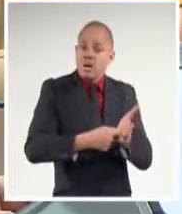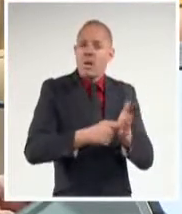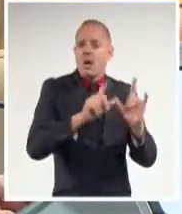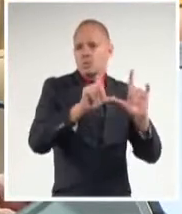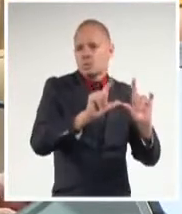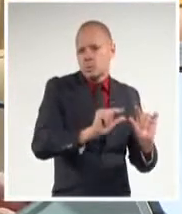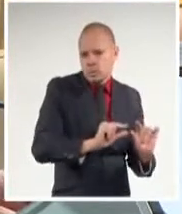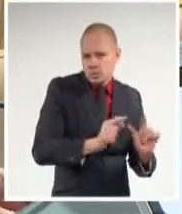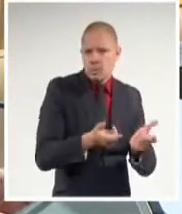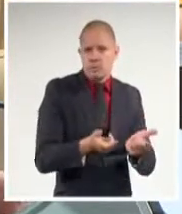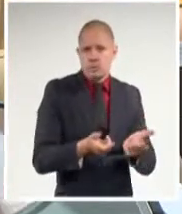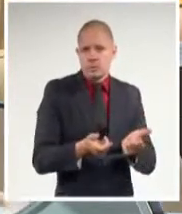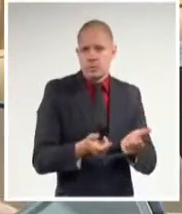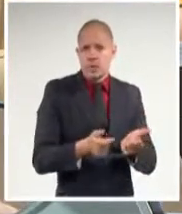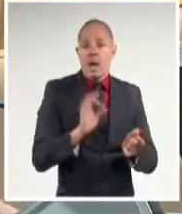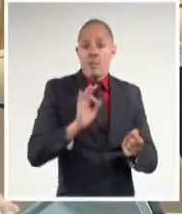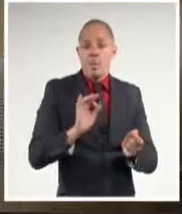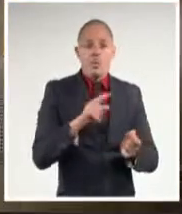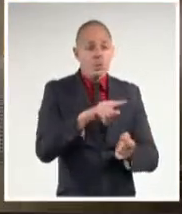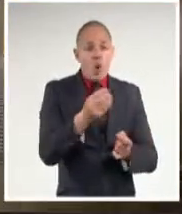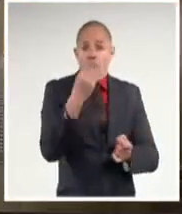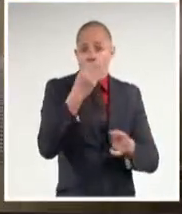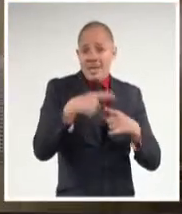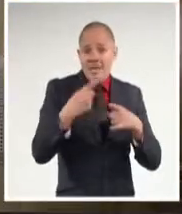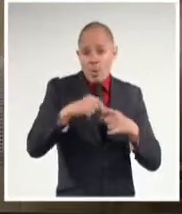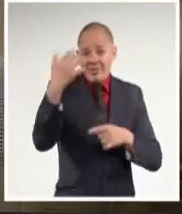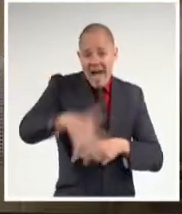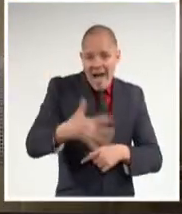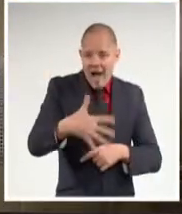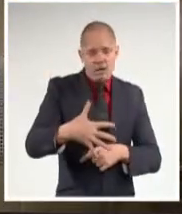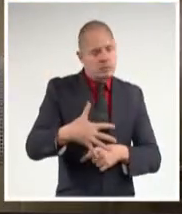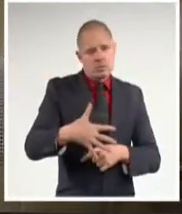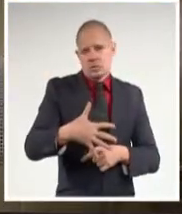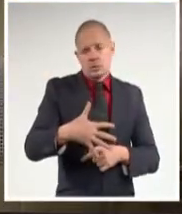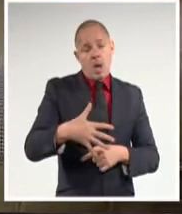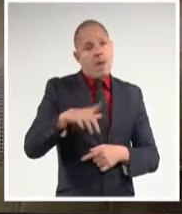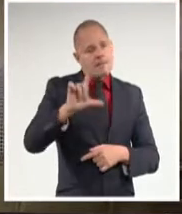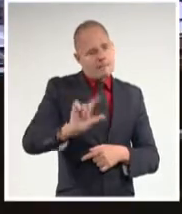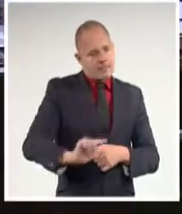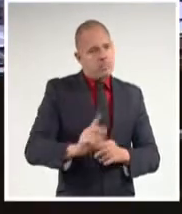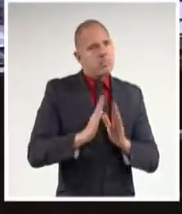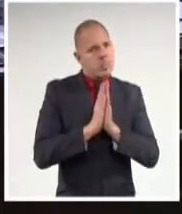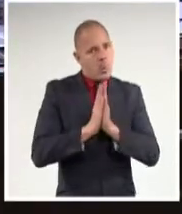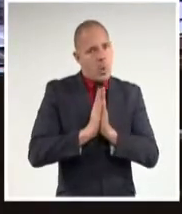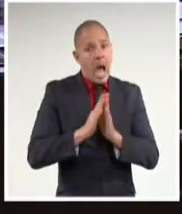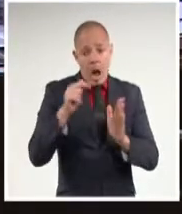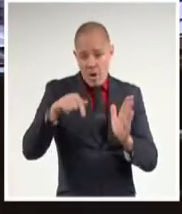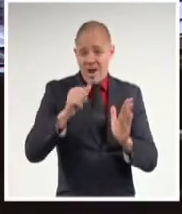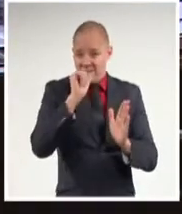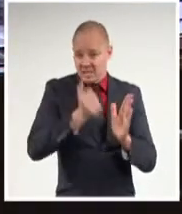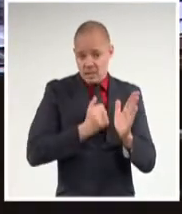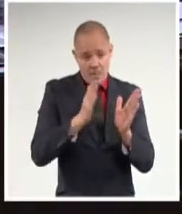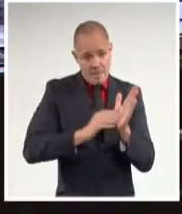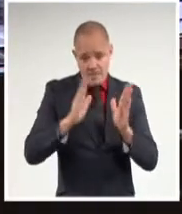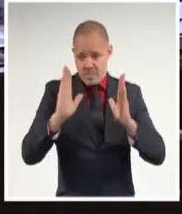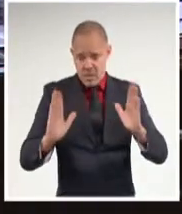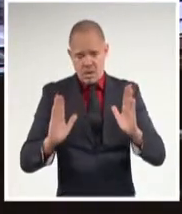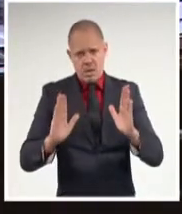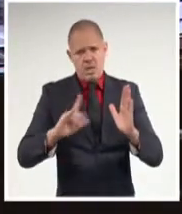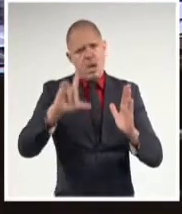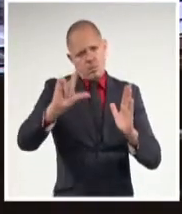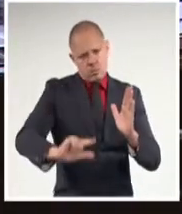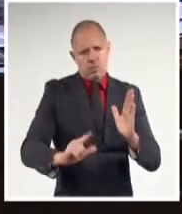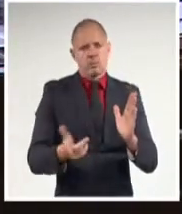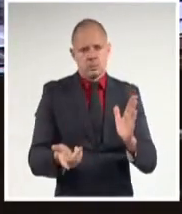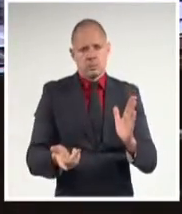los cuales acudir para la compra de los productos alimenticios, sobre todo en esta etapa de fin de año. Y yo estoy convencido que la mayoría de los